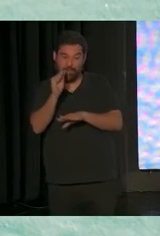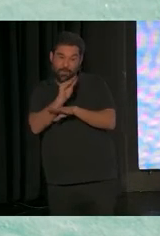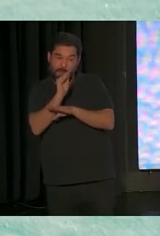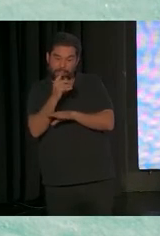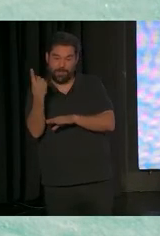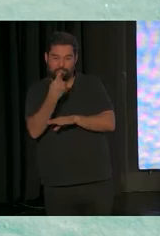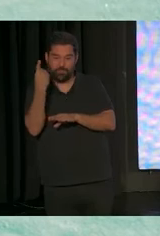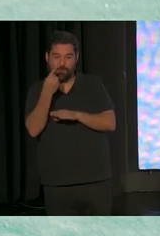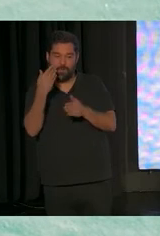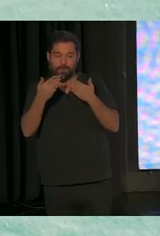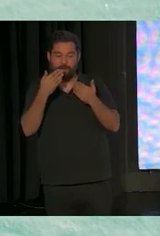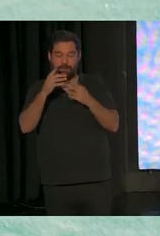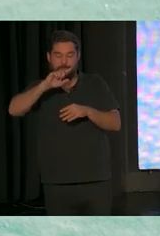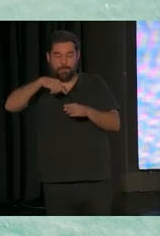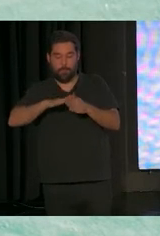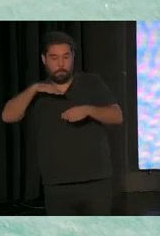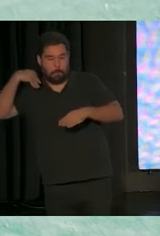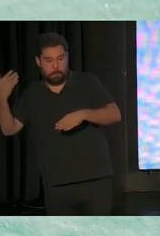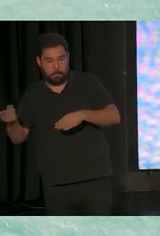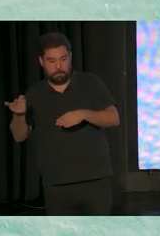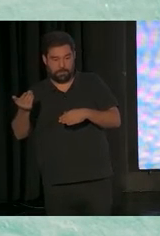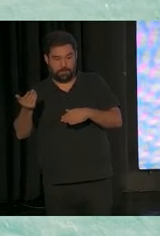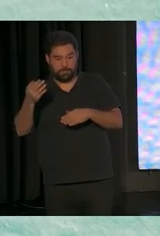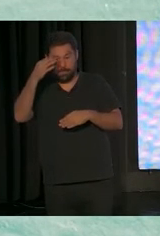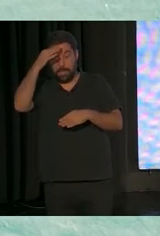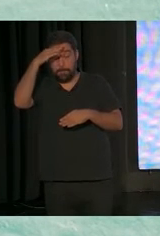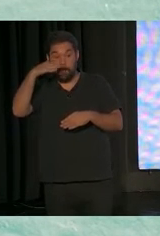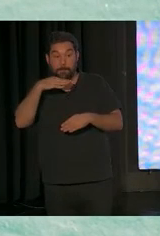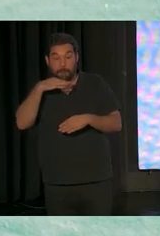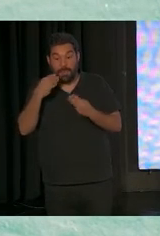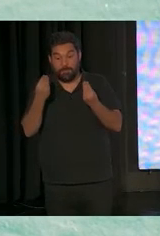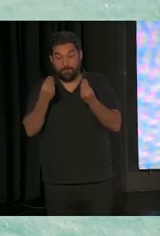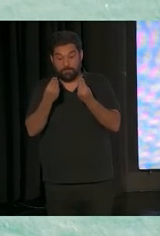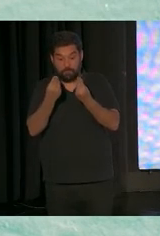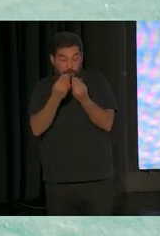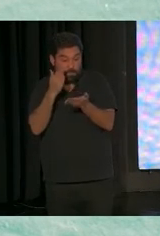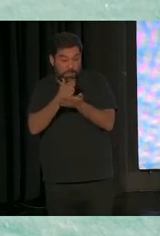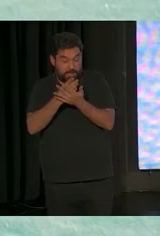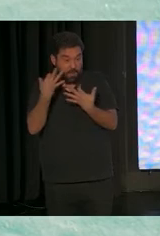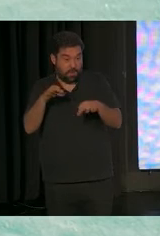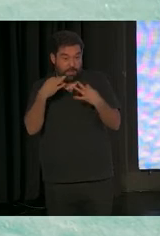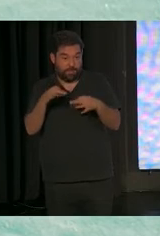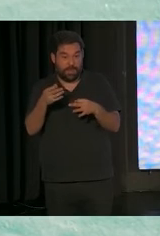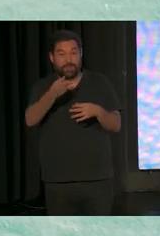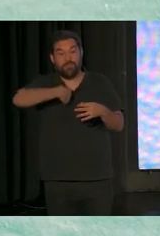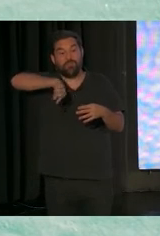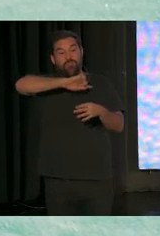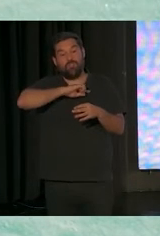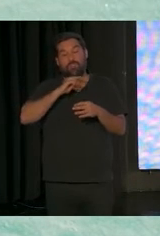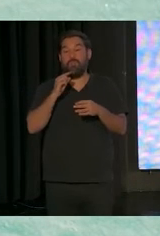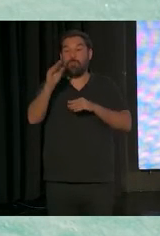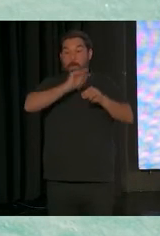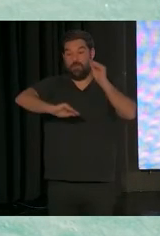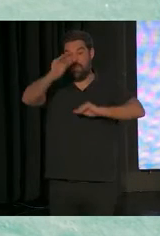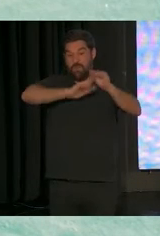hablarle y luego irme. Dejar al padre haciendo las sesiones tradicionales. Darle nosotros a los padres la solución.